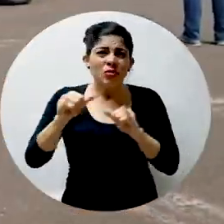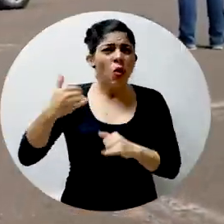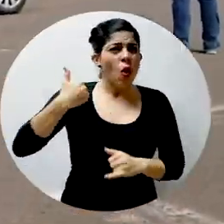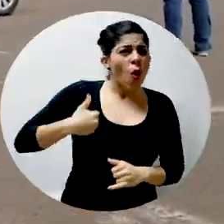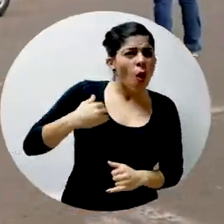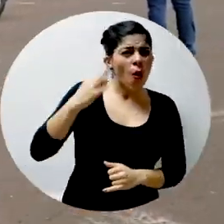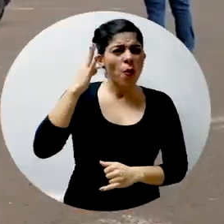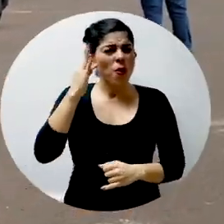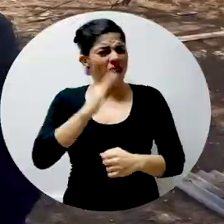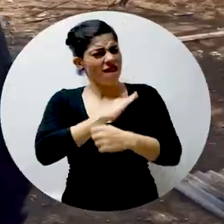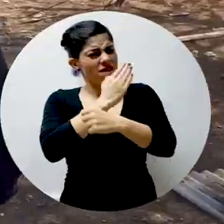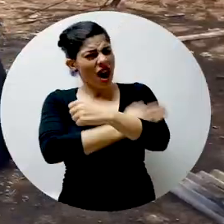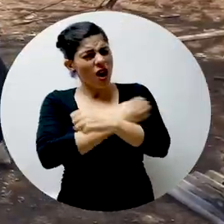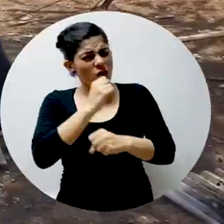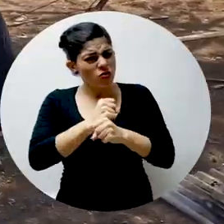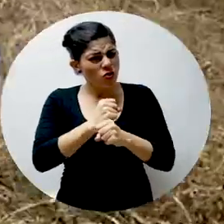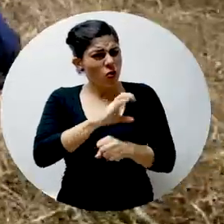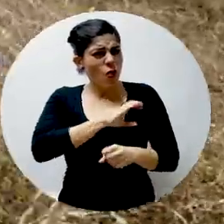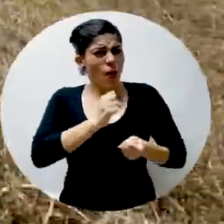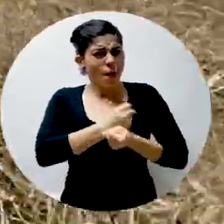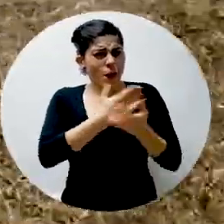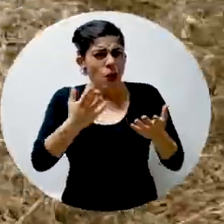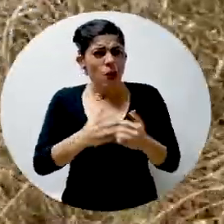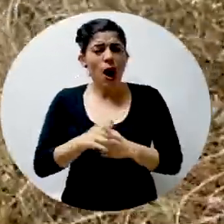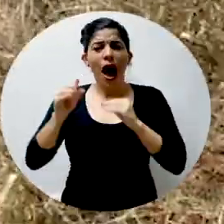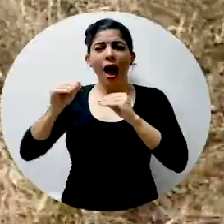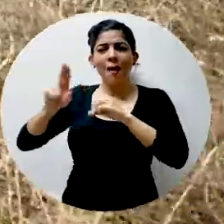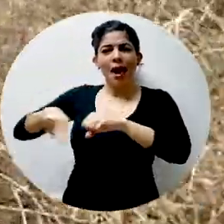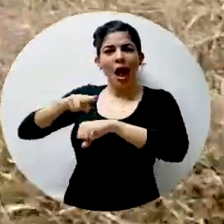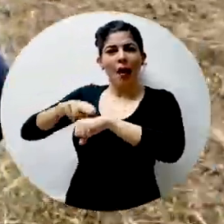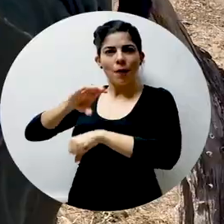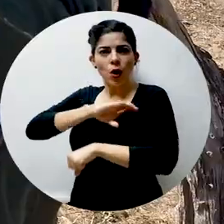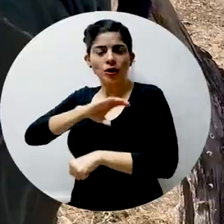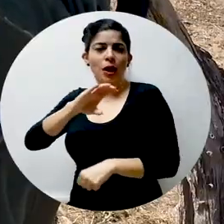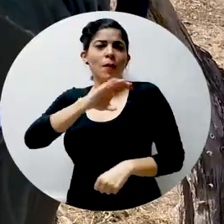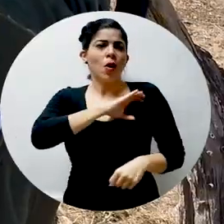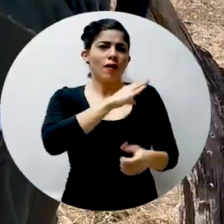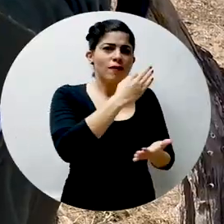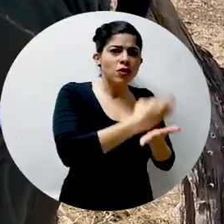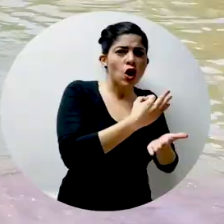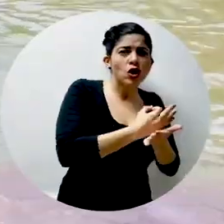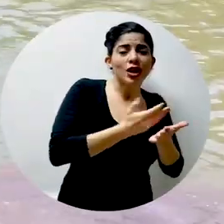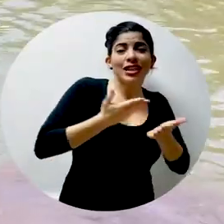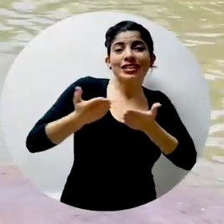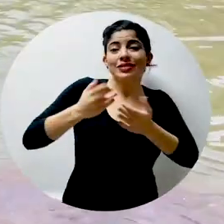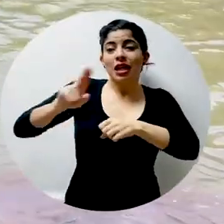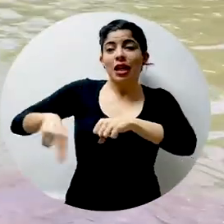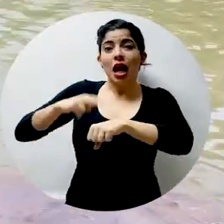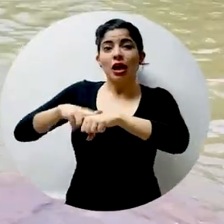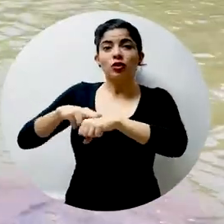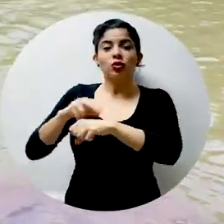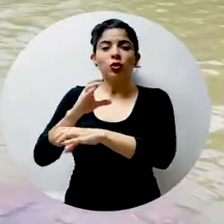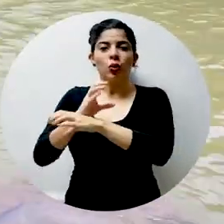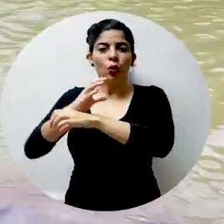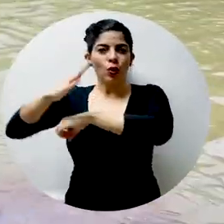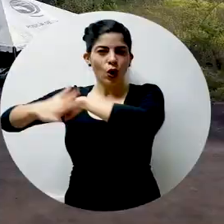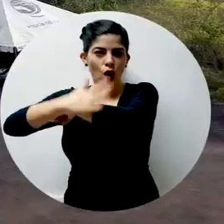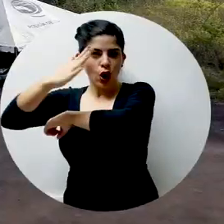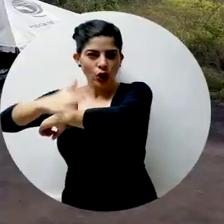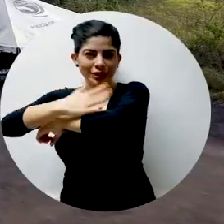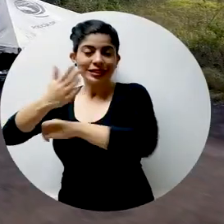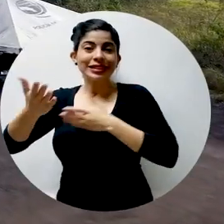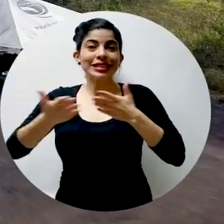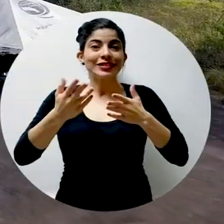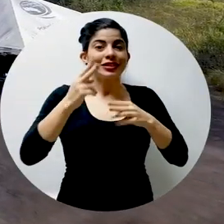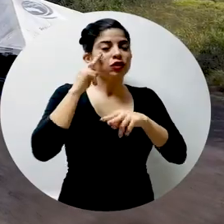hombres y mujeres valientes de la Fuerza Pública, Academia Nacional de Policía, Policía de Fronteras, del Servicio Nacional de Guardacostas,